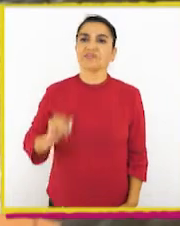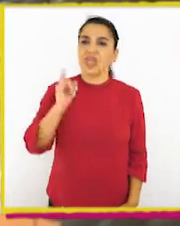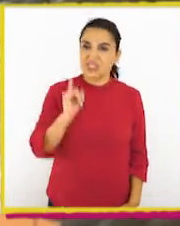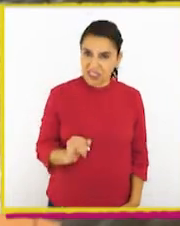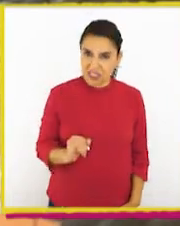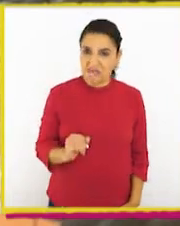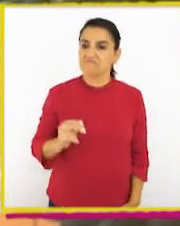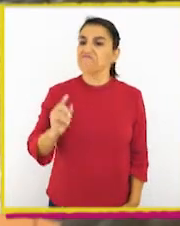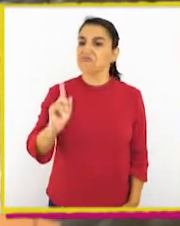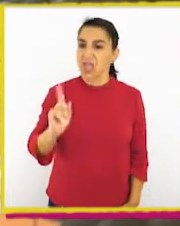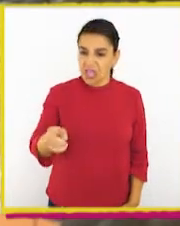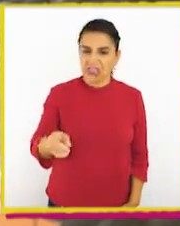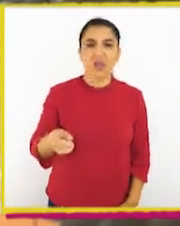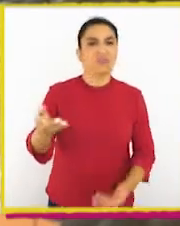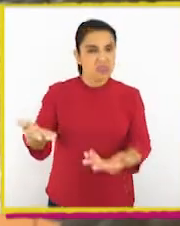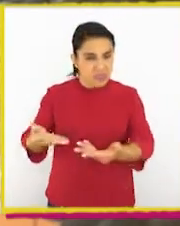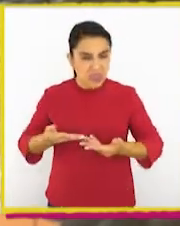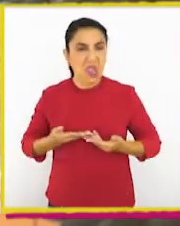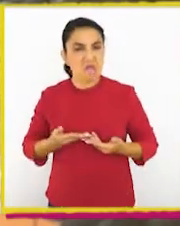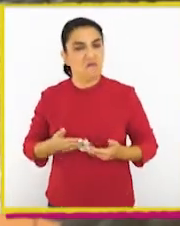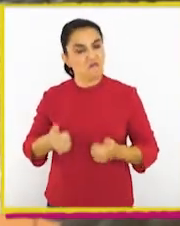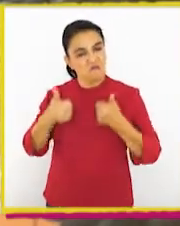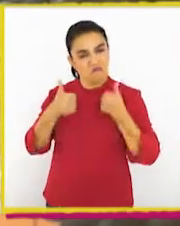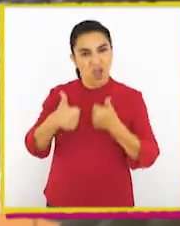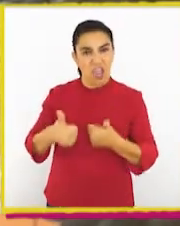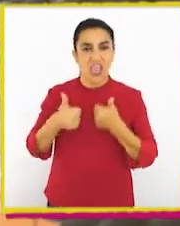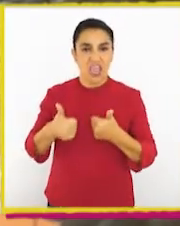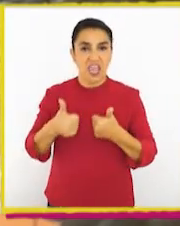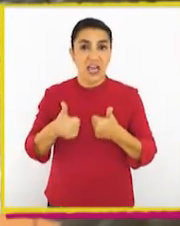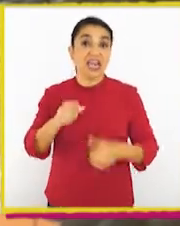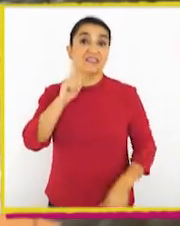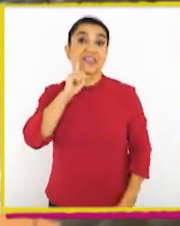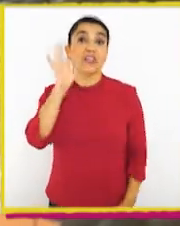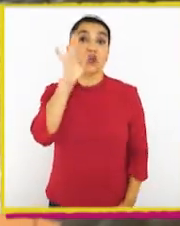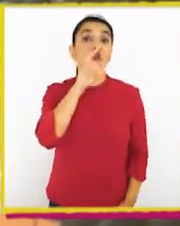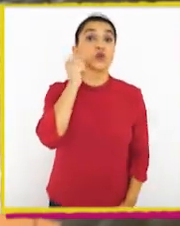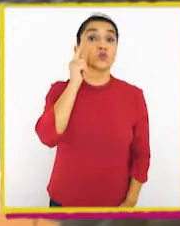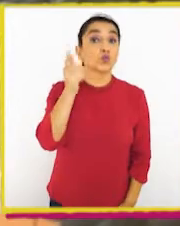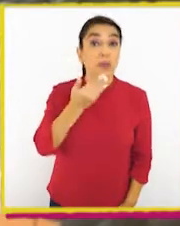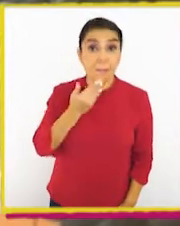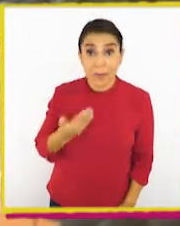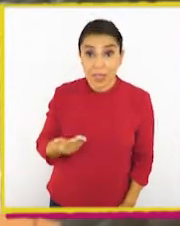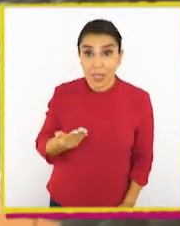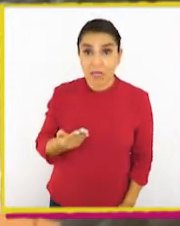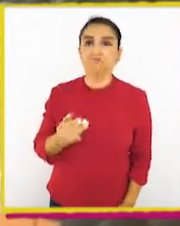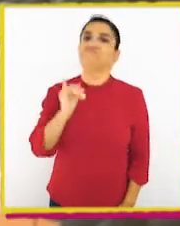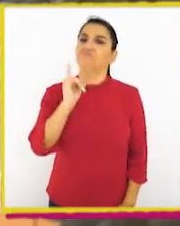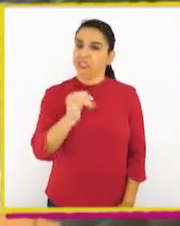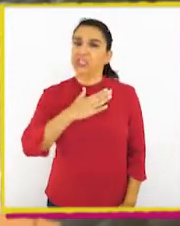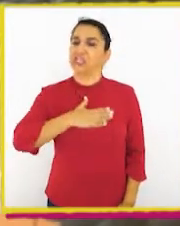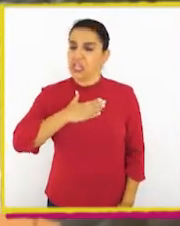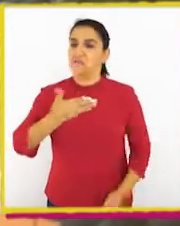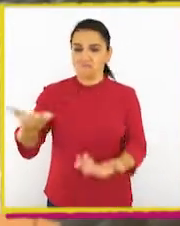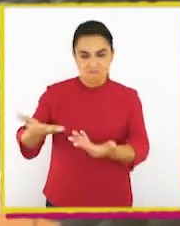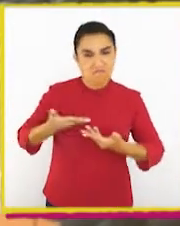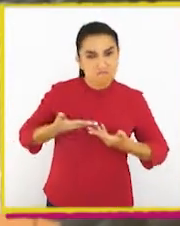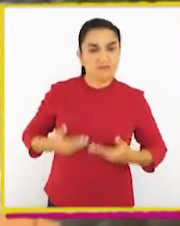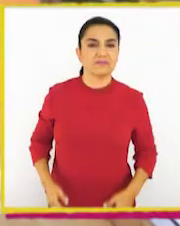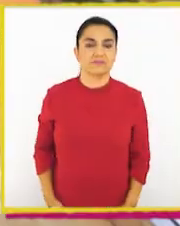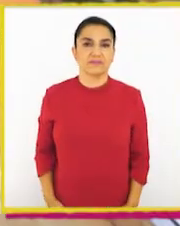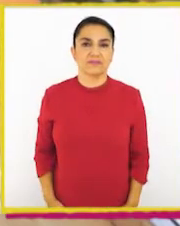Sí, deme esas. Están súper buenas. ¿Las tiene en color azul también? Sí. ¡Las quiero!